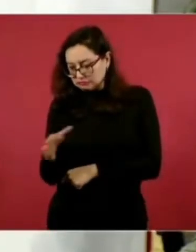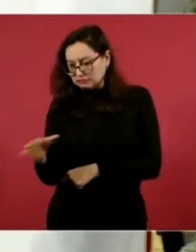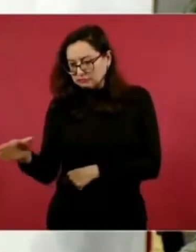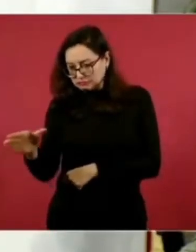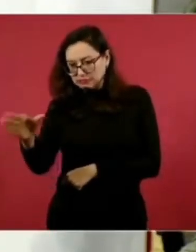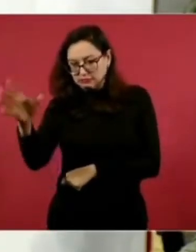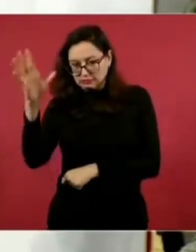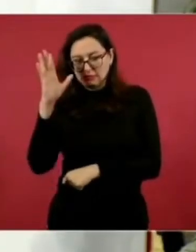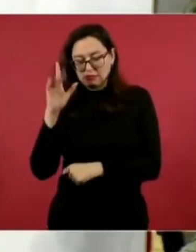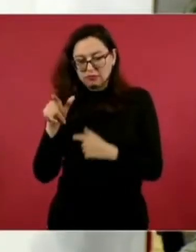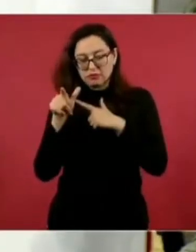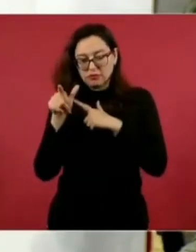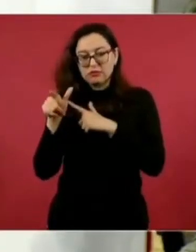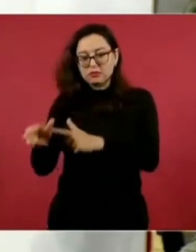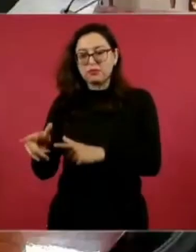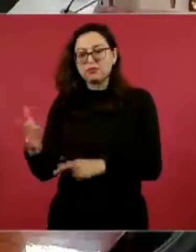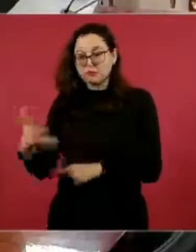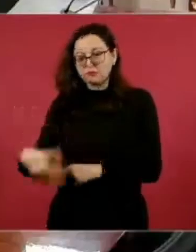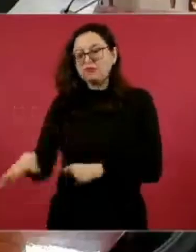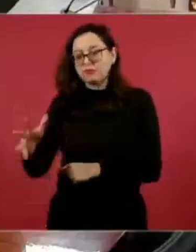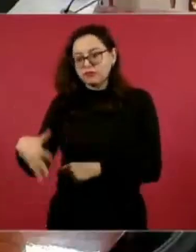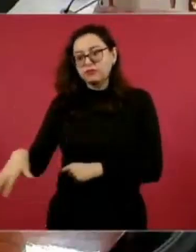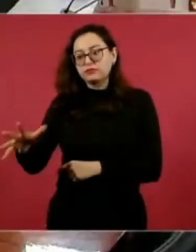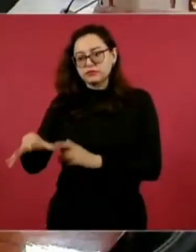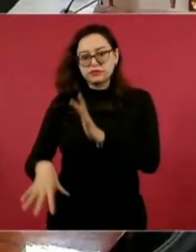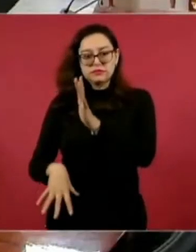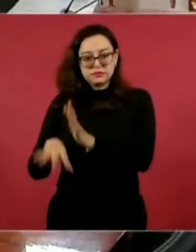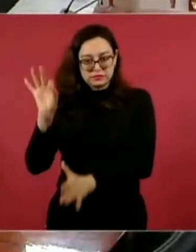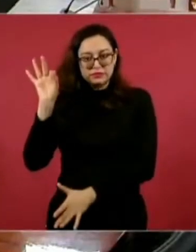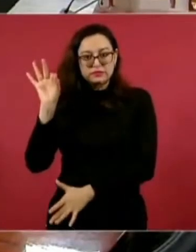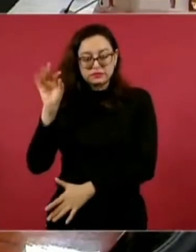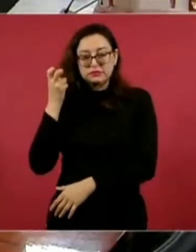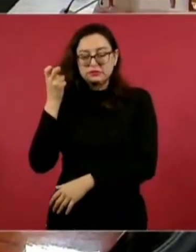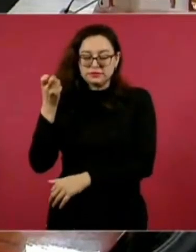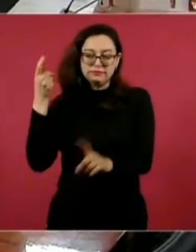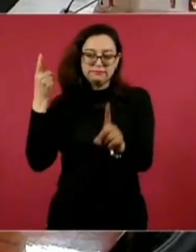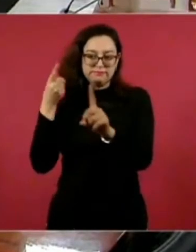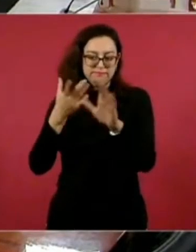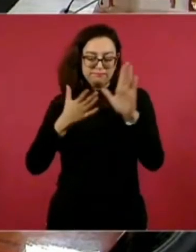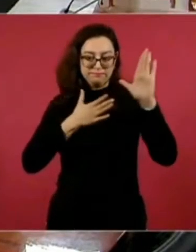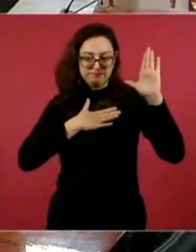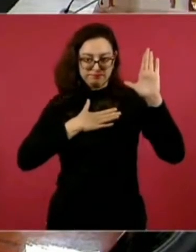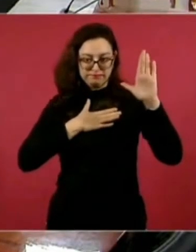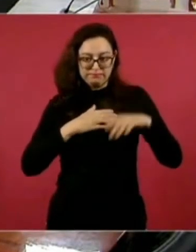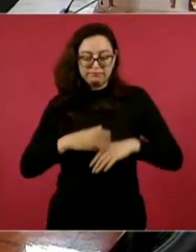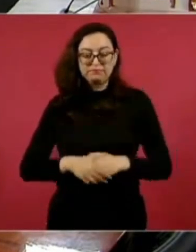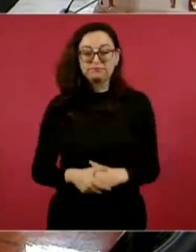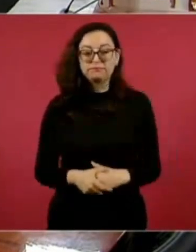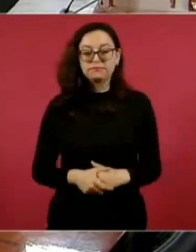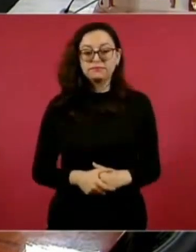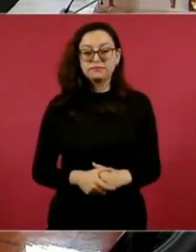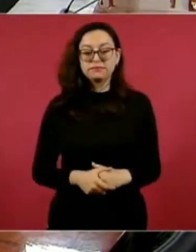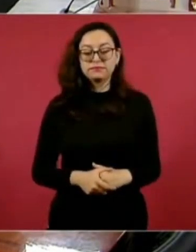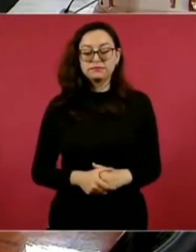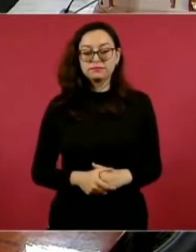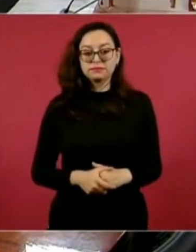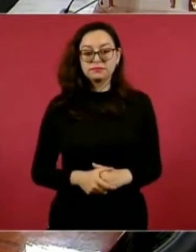continuar encontrando restos, que ese es el compromiso asumido por el presidente. Muchas gracias.